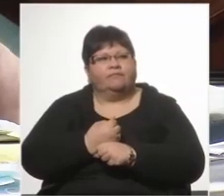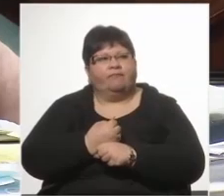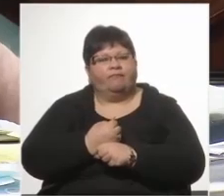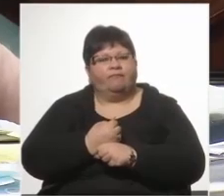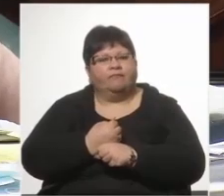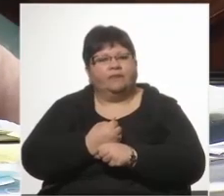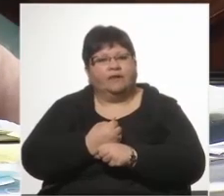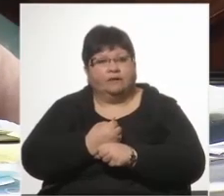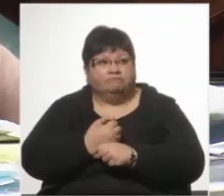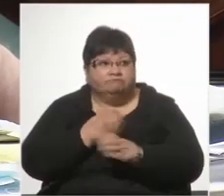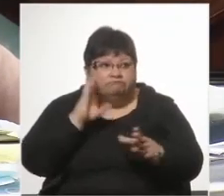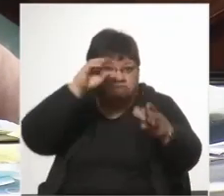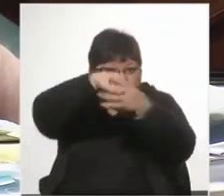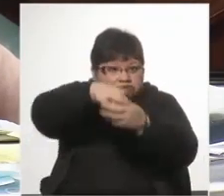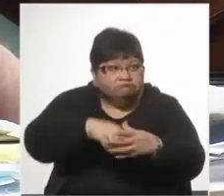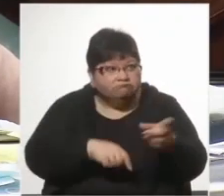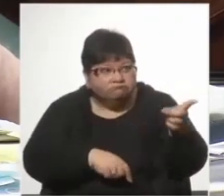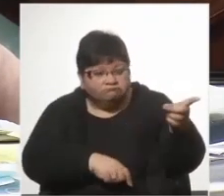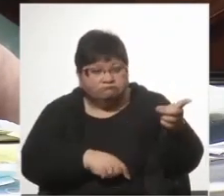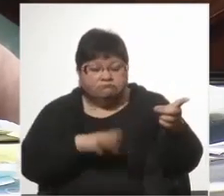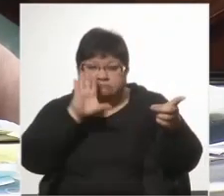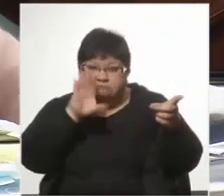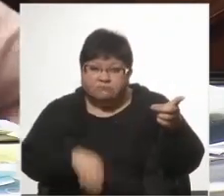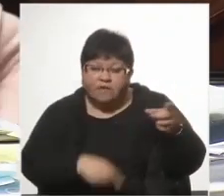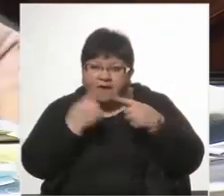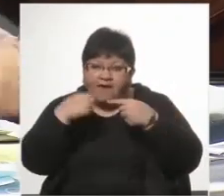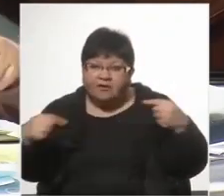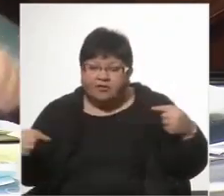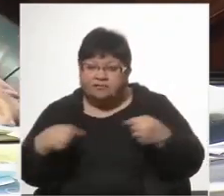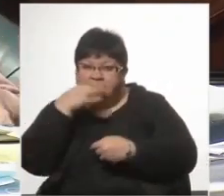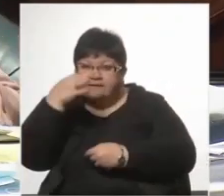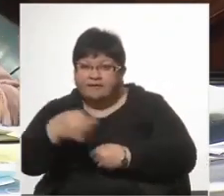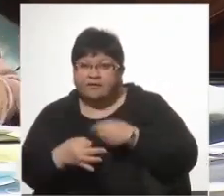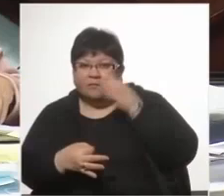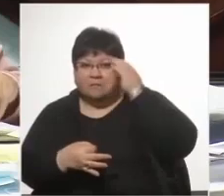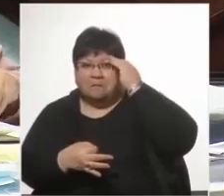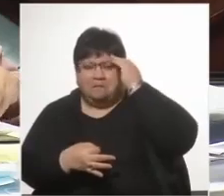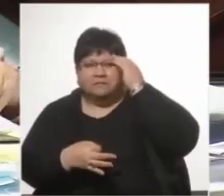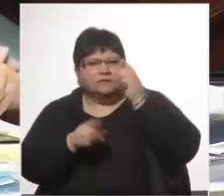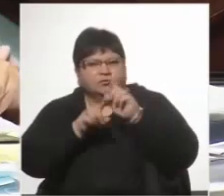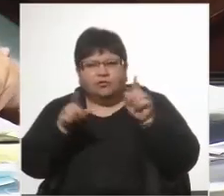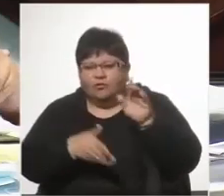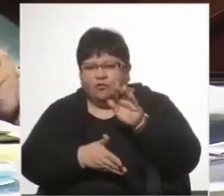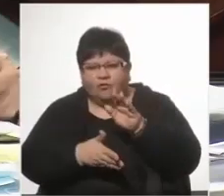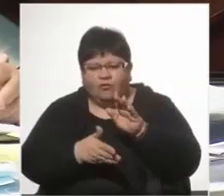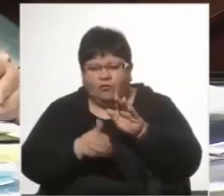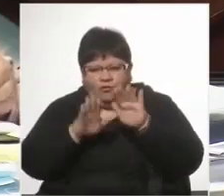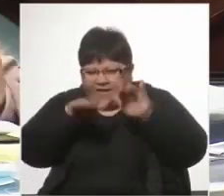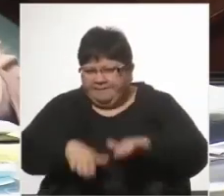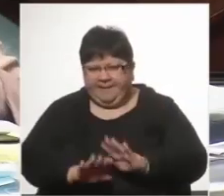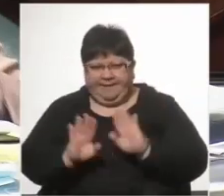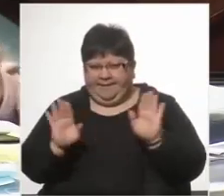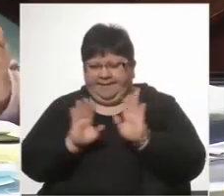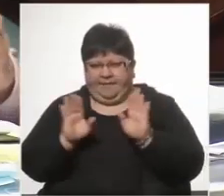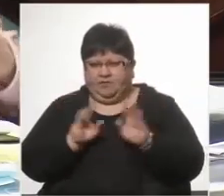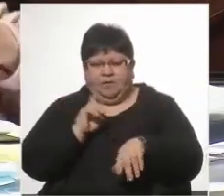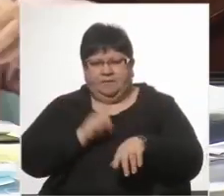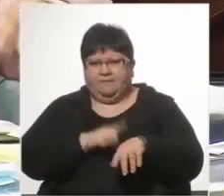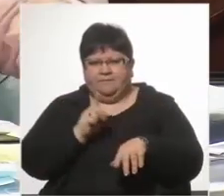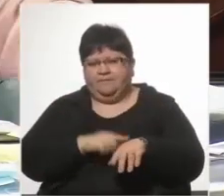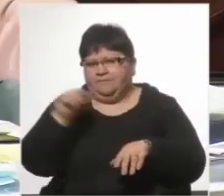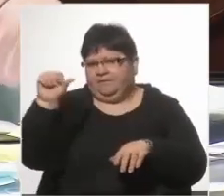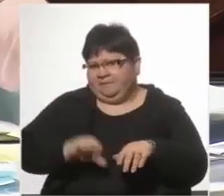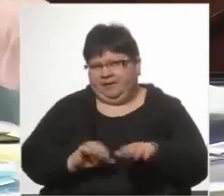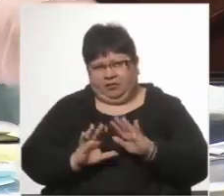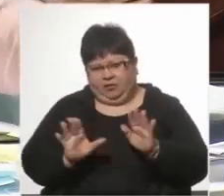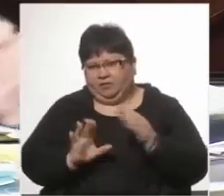él está implicado en todas estas actuaciones. Yo no me voy a detener porque no quiero perder más tiempo en lo que me dijo, me dijeron,